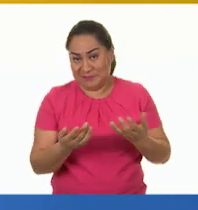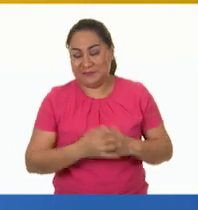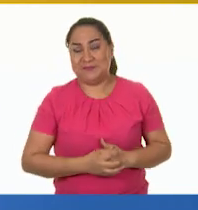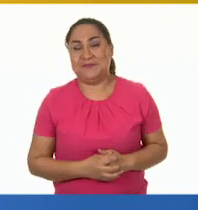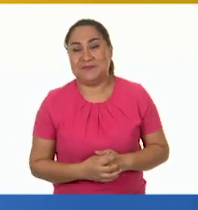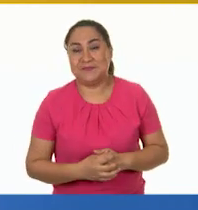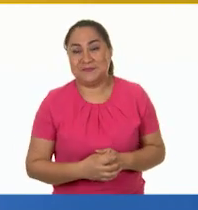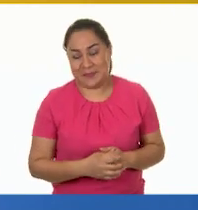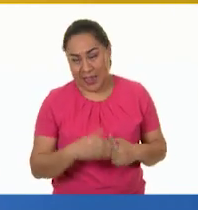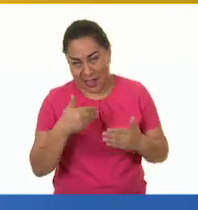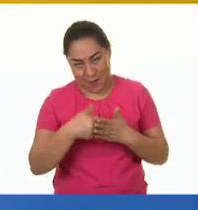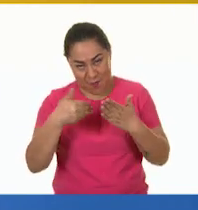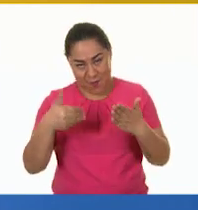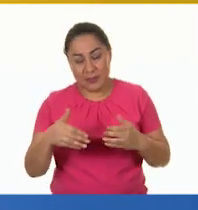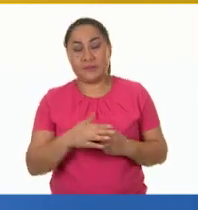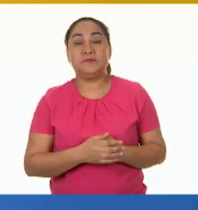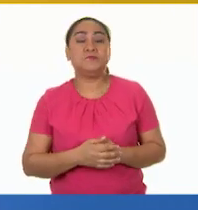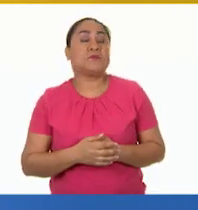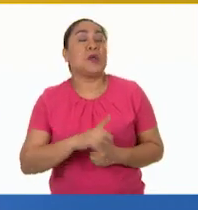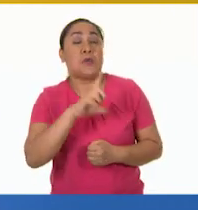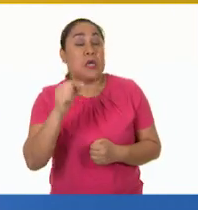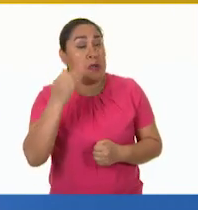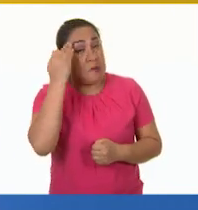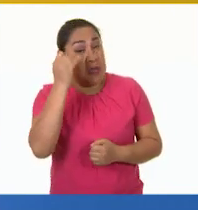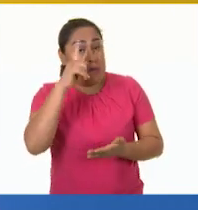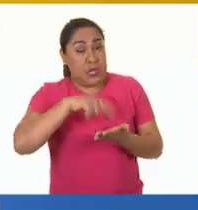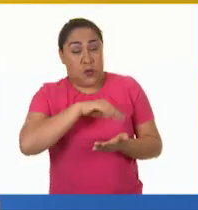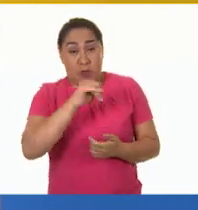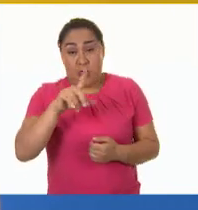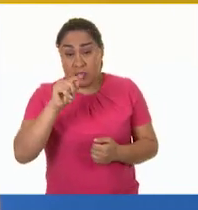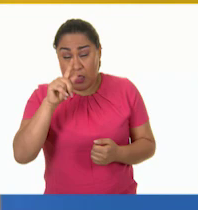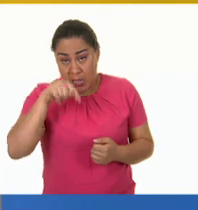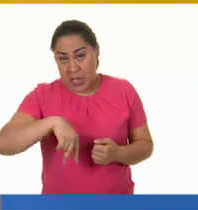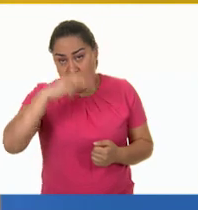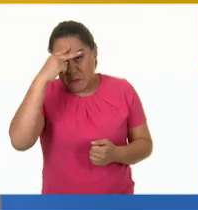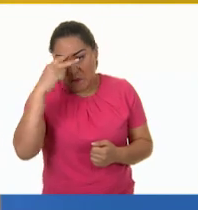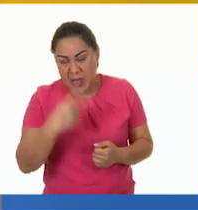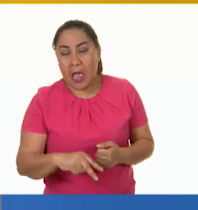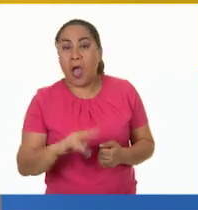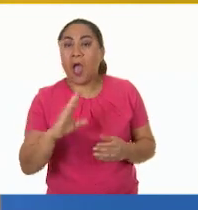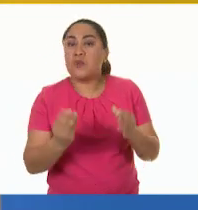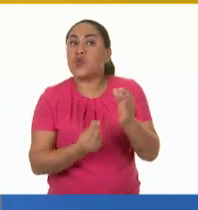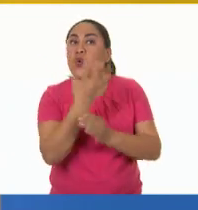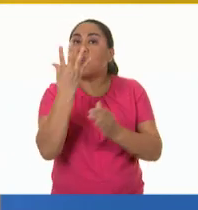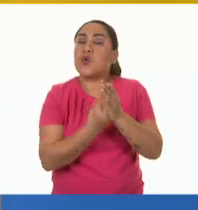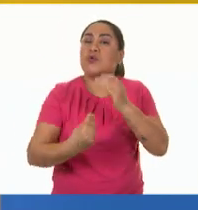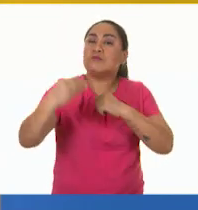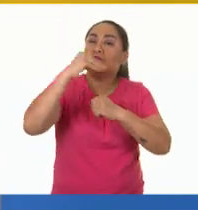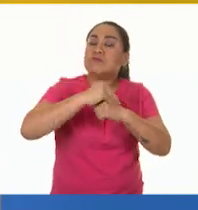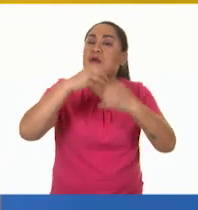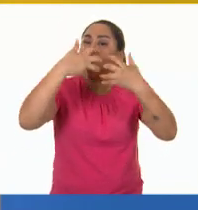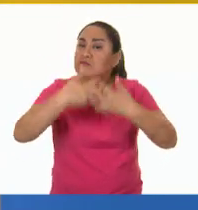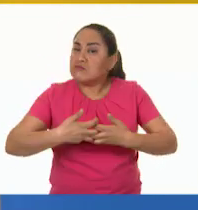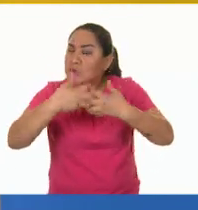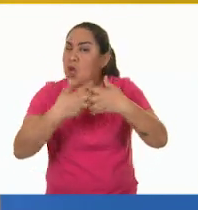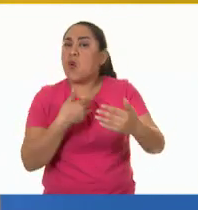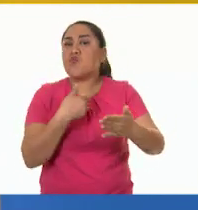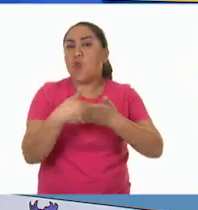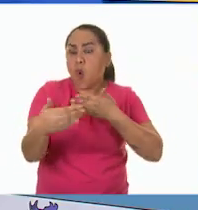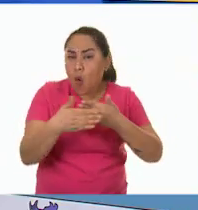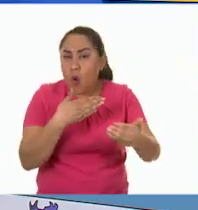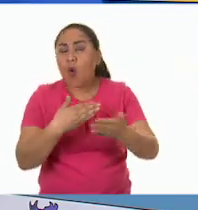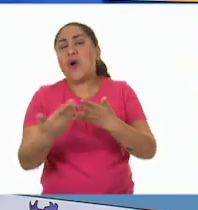como podemos ver, para la década de los 70, México era un país industrializado, moderno y culturalmente